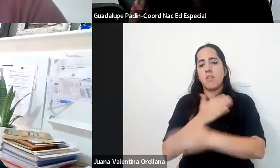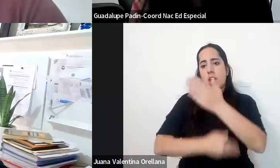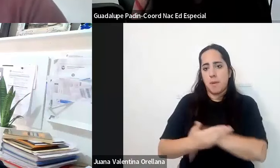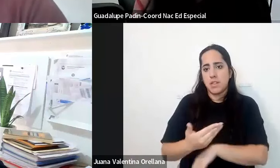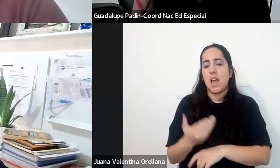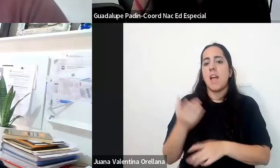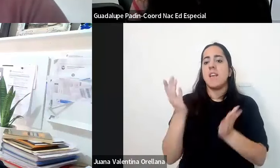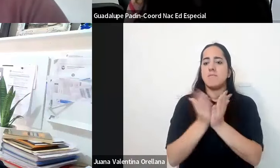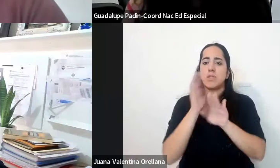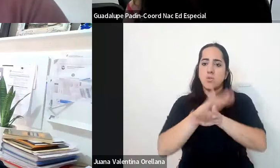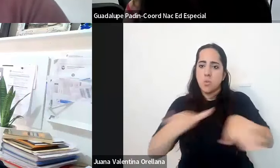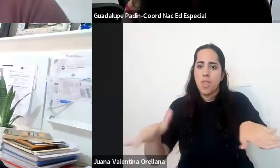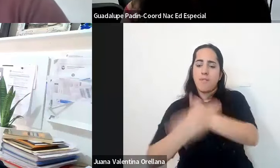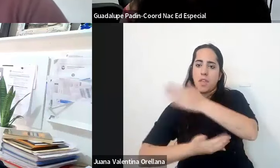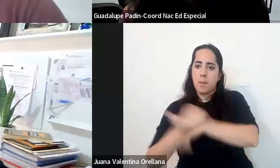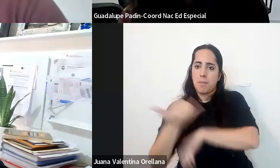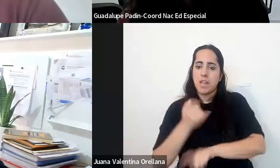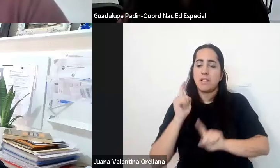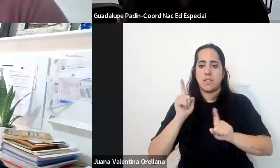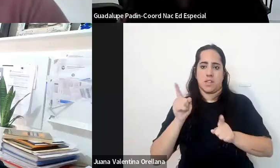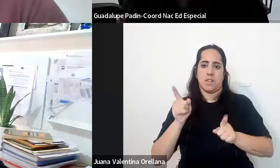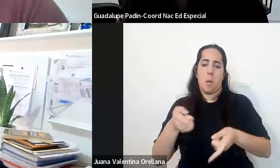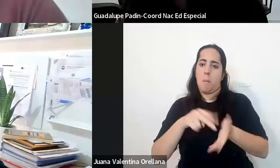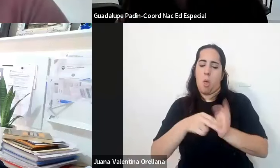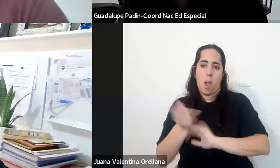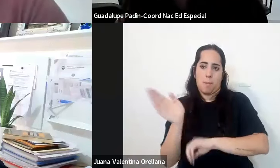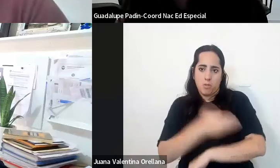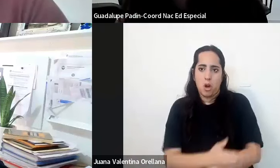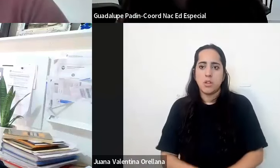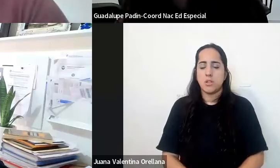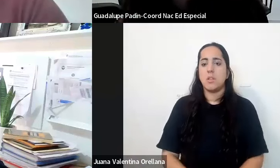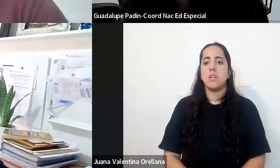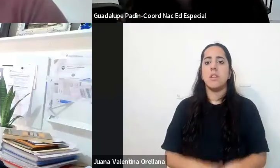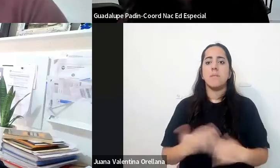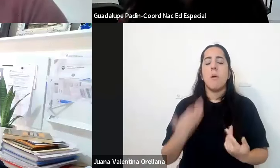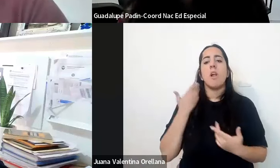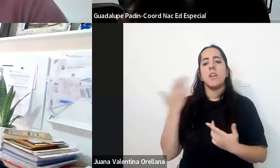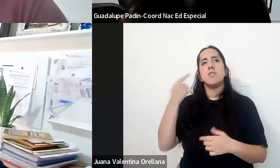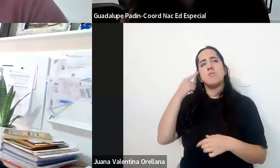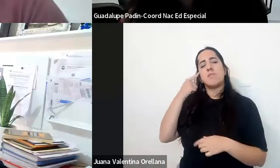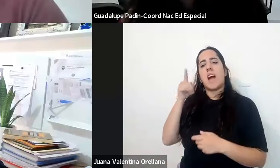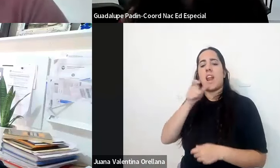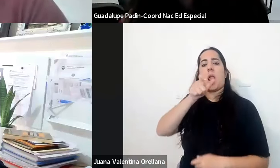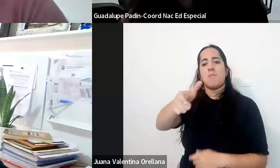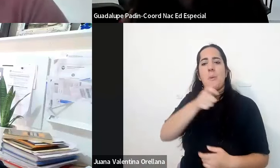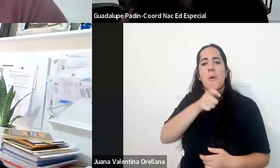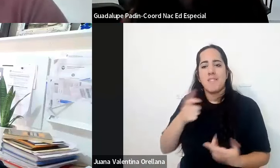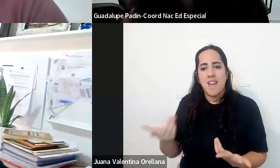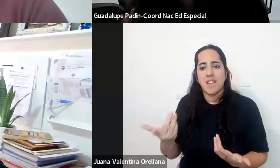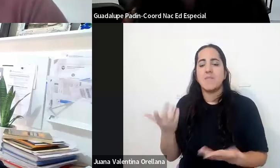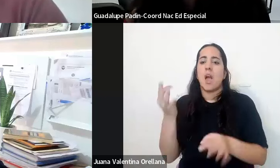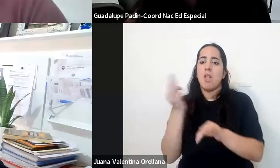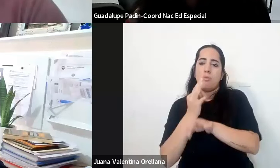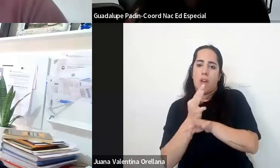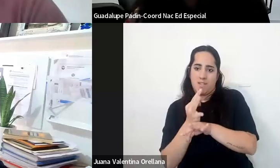estudiantes independientemente de la condición que tengan poder ahí dar una interseccionalidad en términos de diálogo educativo y